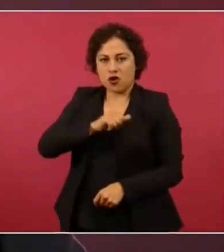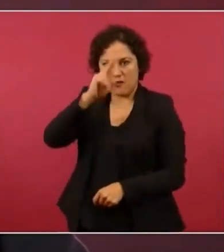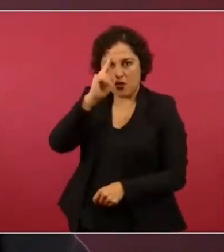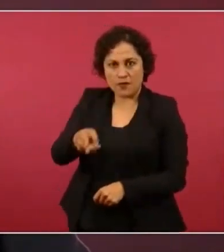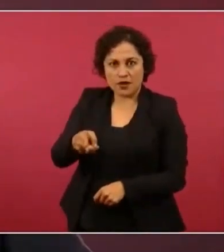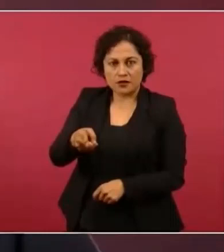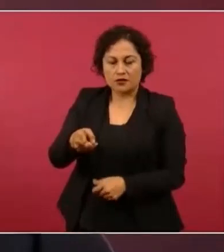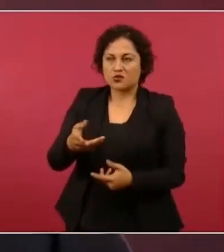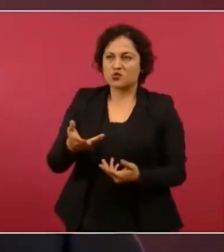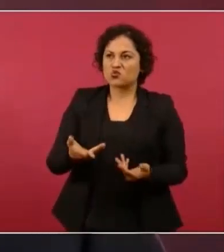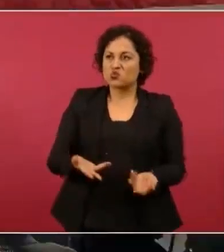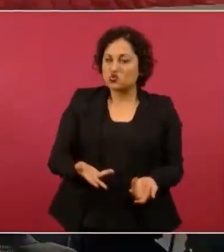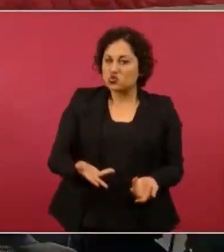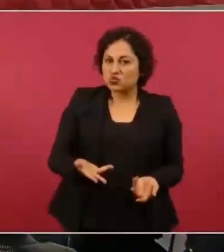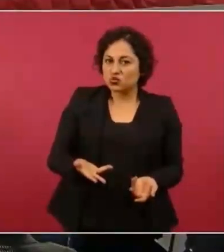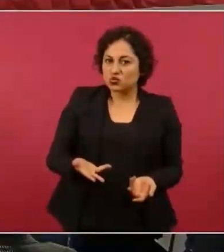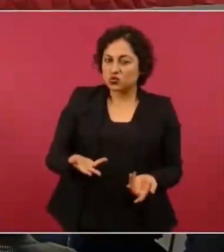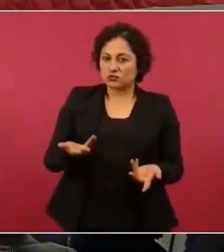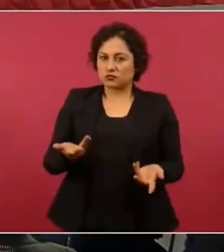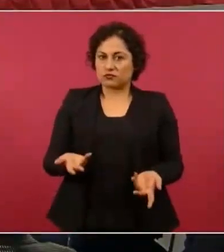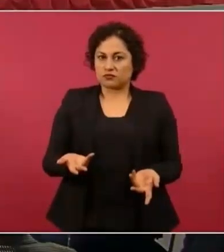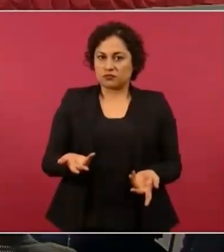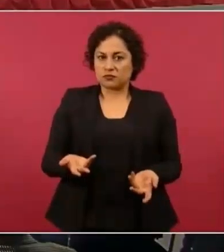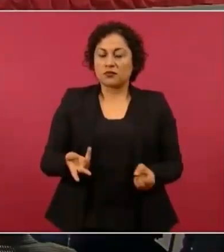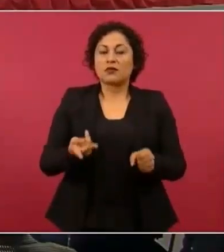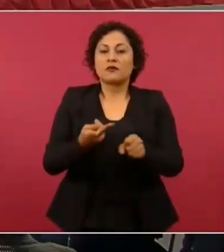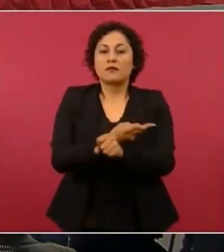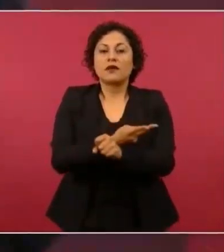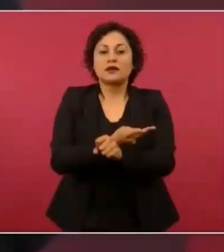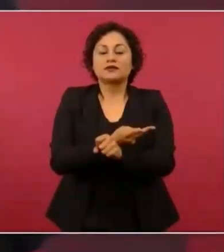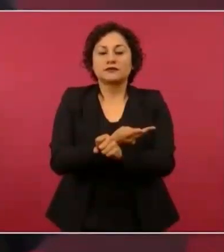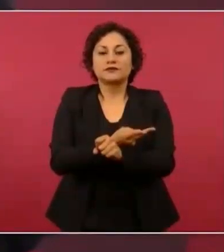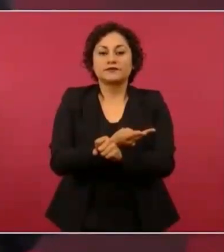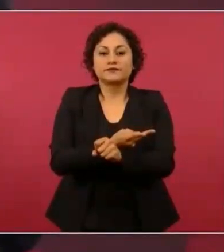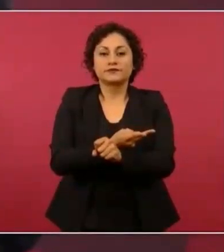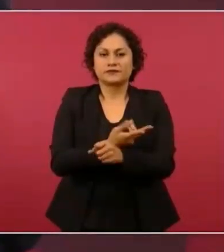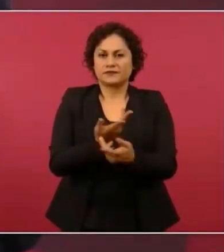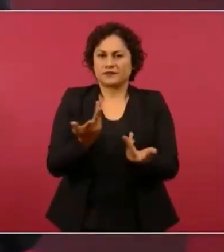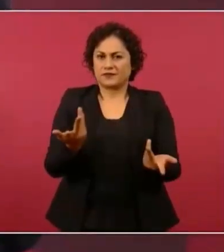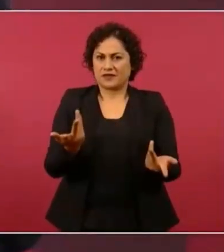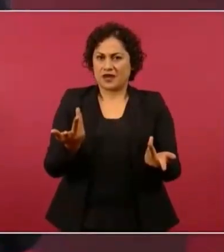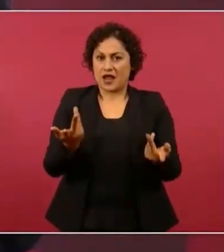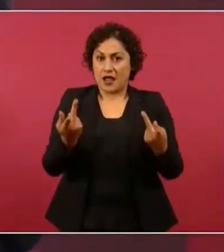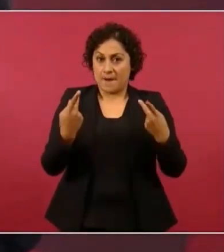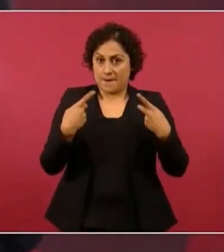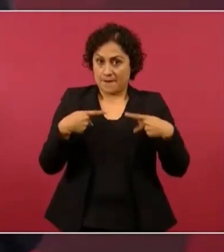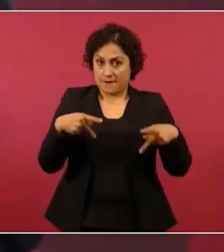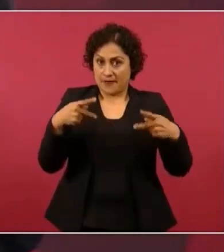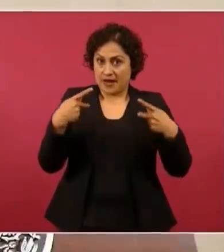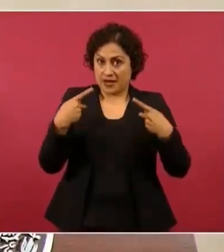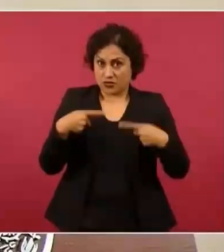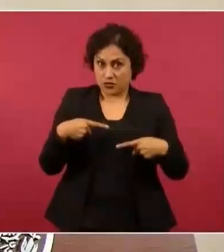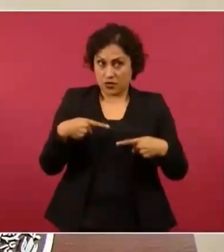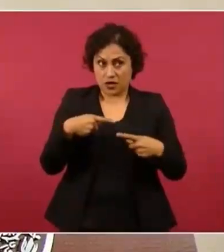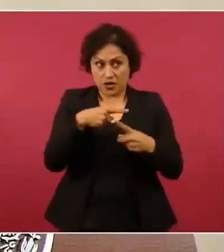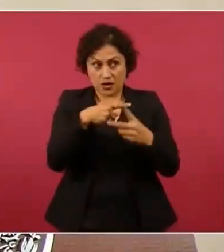Y entonces quedan las personas que están siendo protegidas por esos jueces